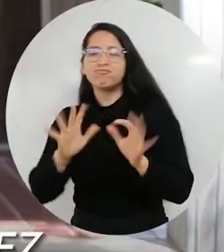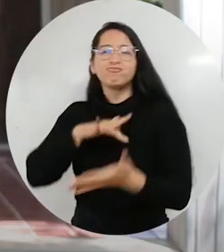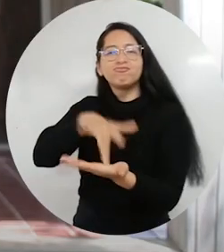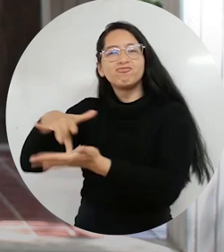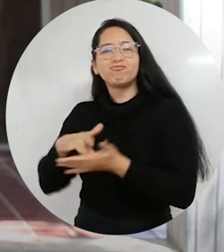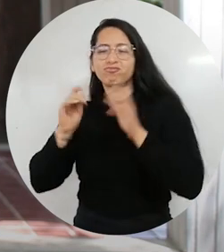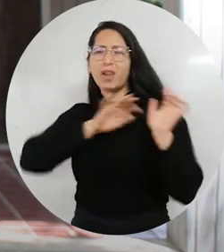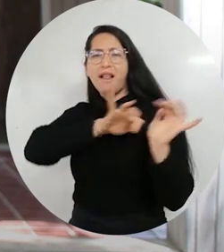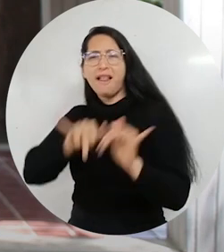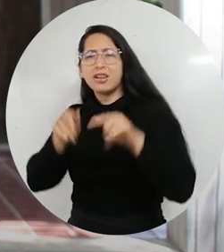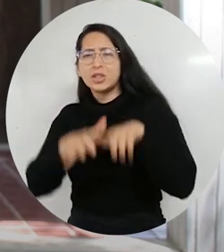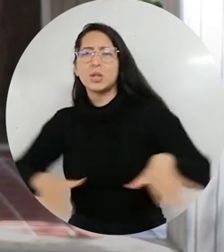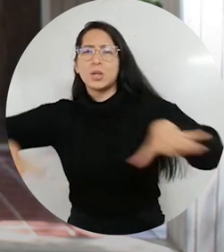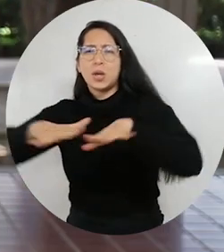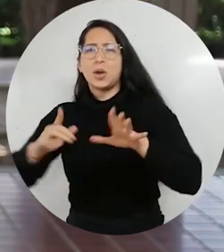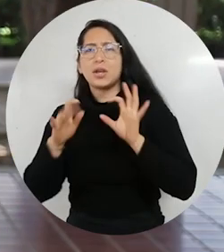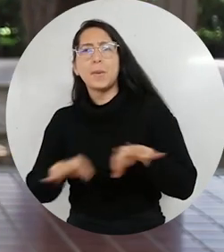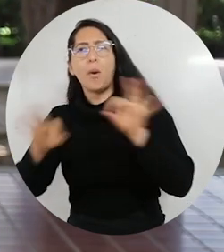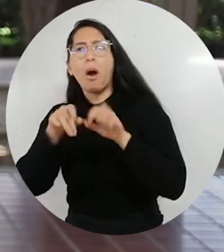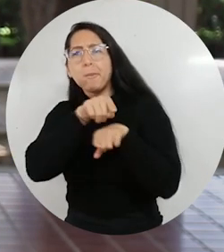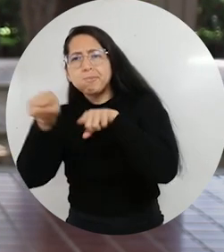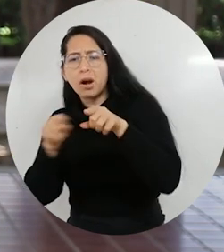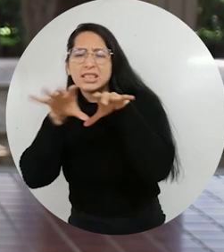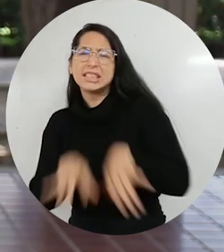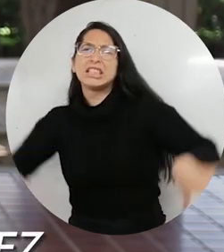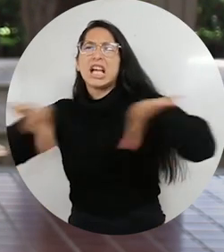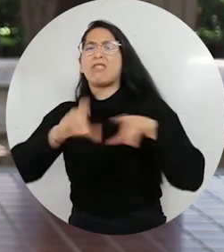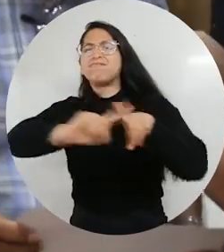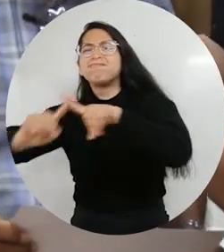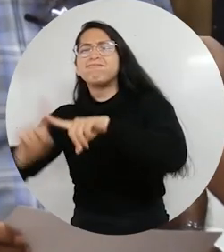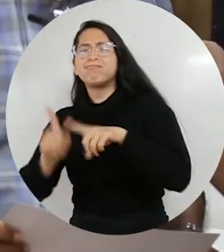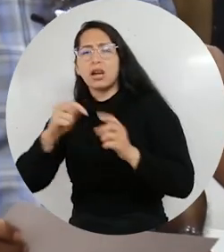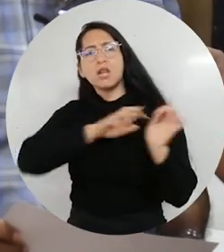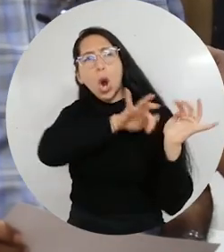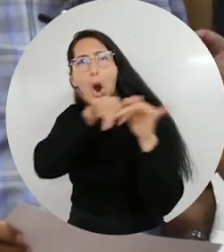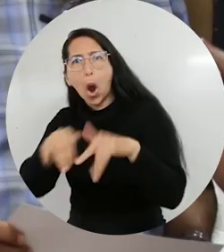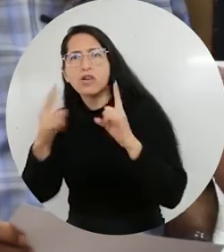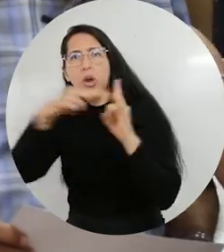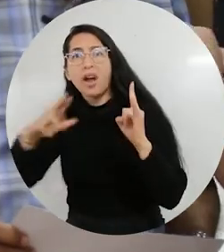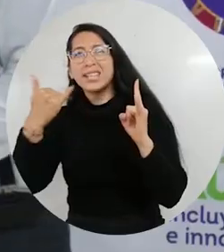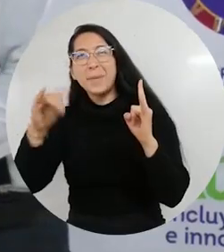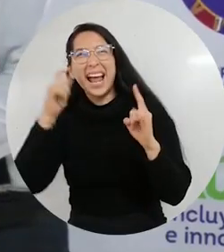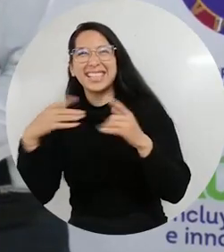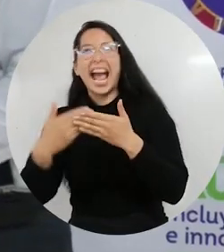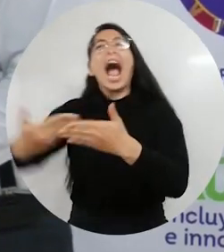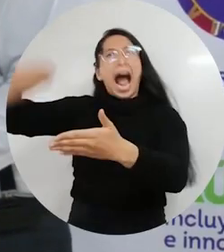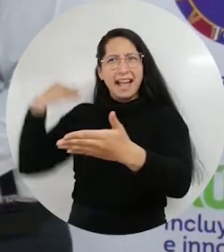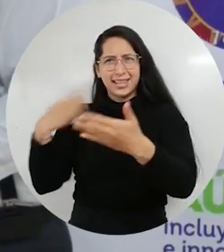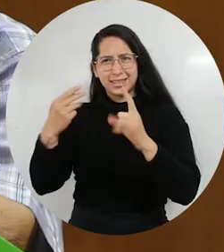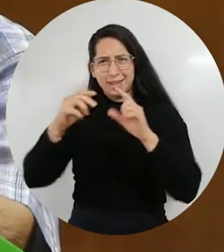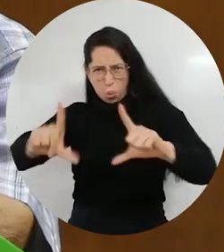Un festival del retorno muy espectacular, donde se realizaron múltiples actividades. Volvieron a la universidad, egresados que tenían más de